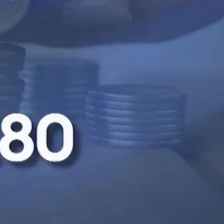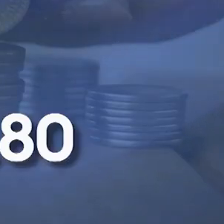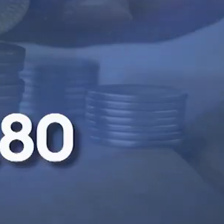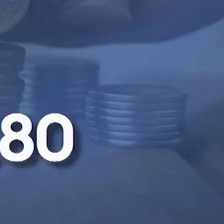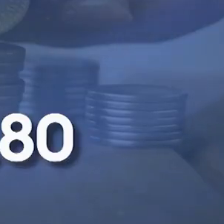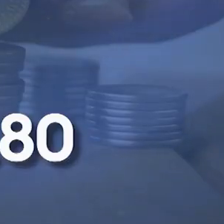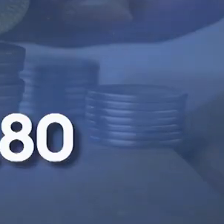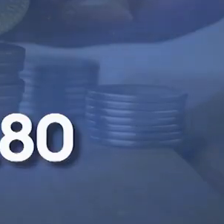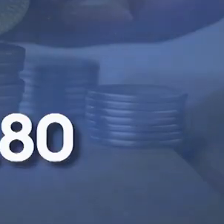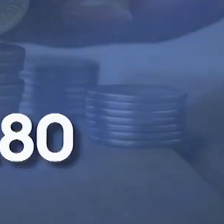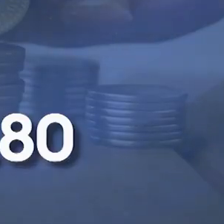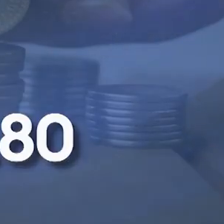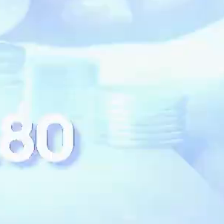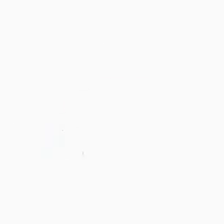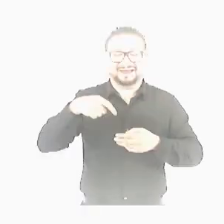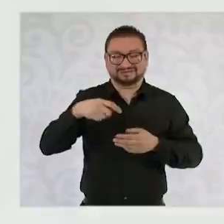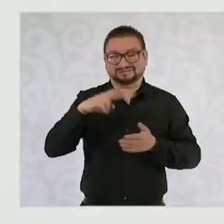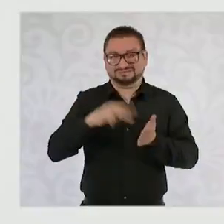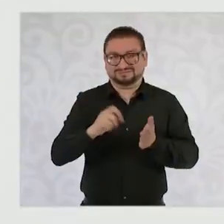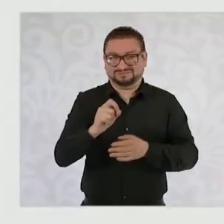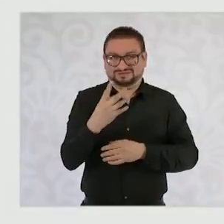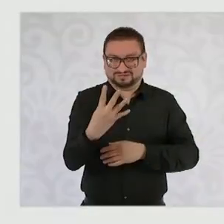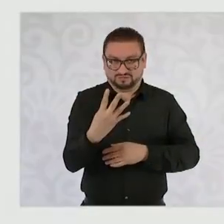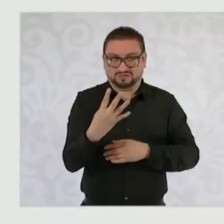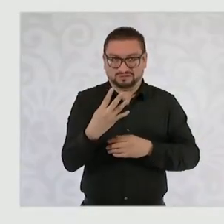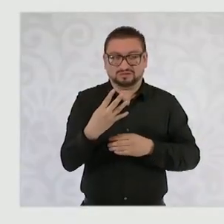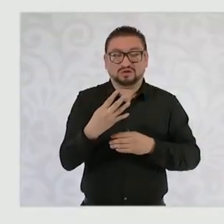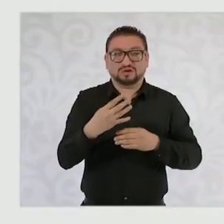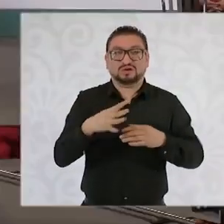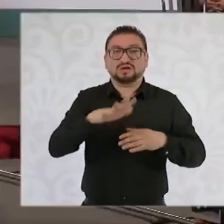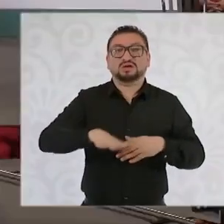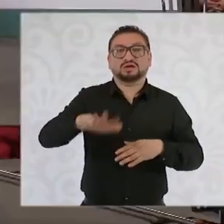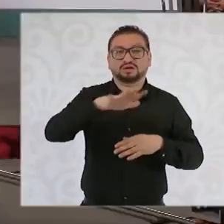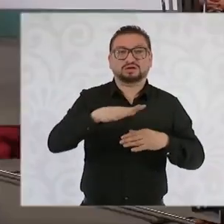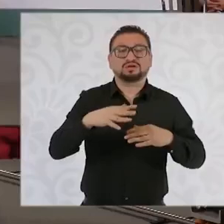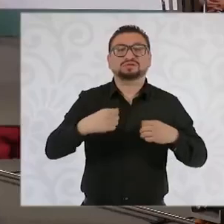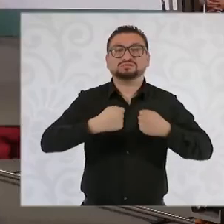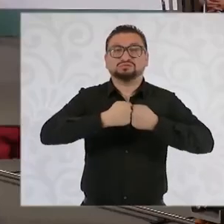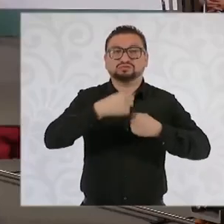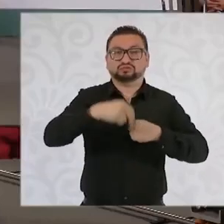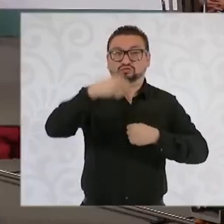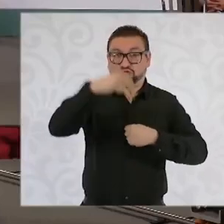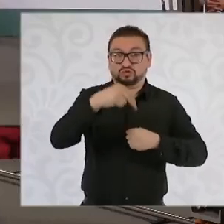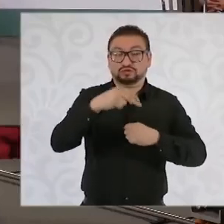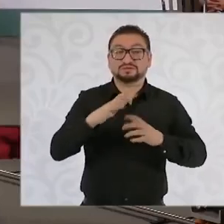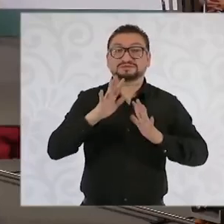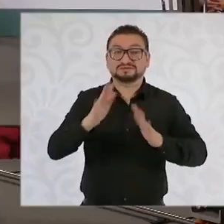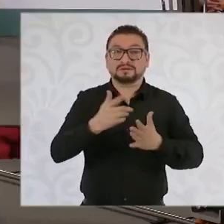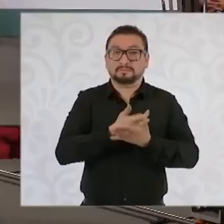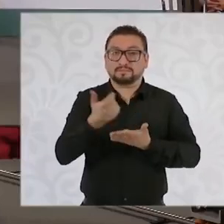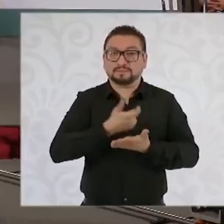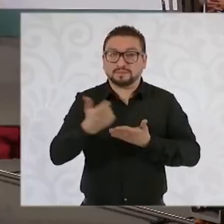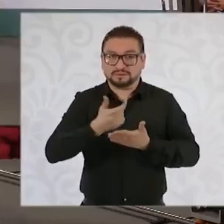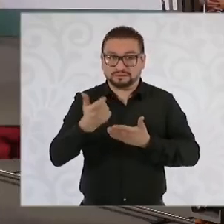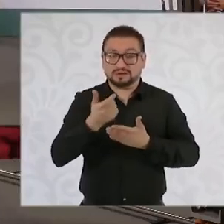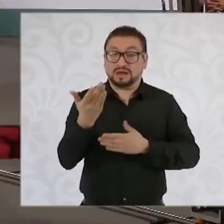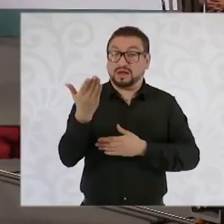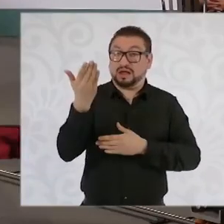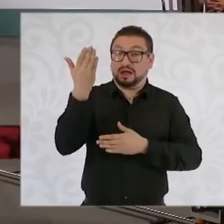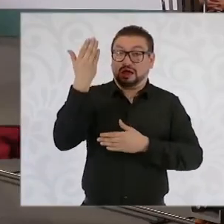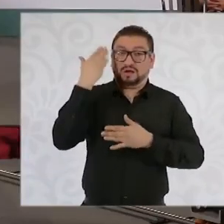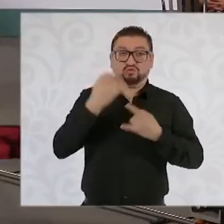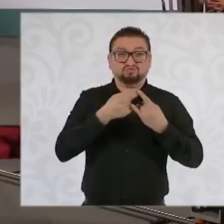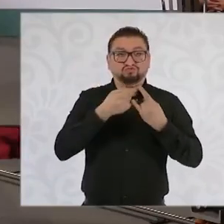pesos. En la zona libre de la frontera norte, el salario mínimo supera ya al máximo histórico